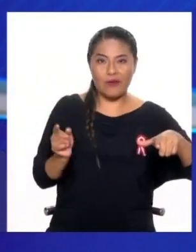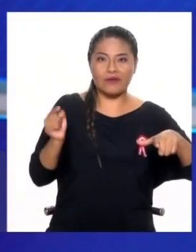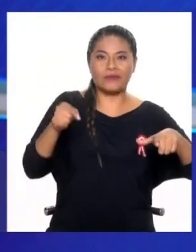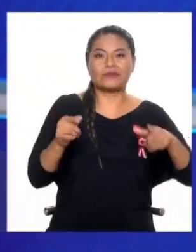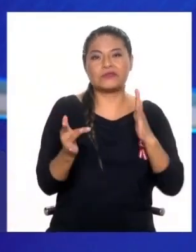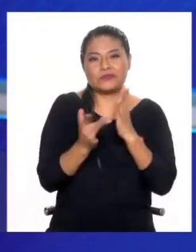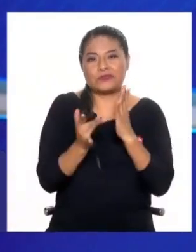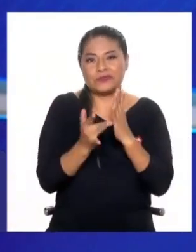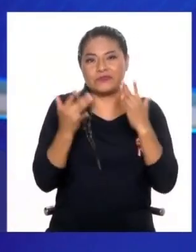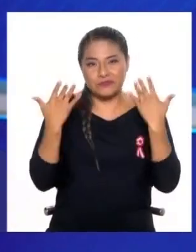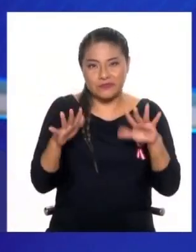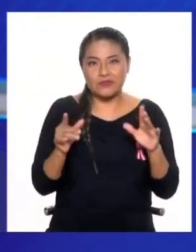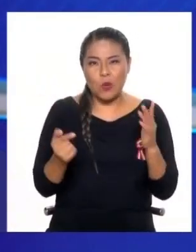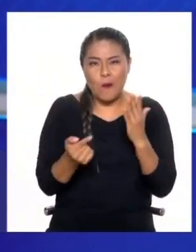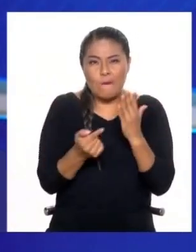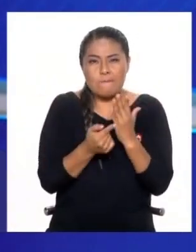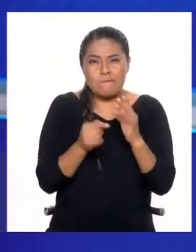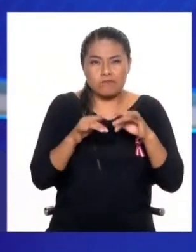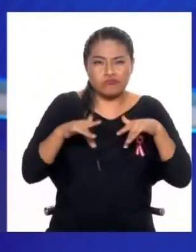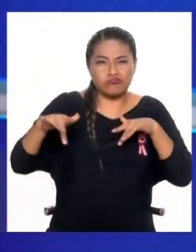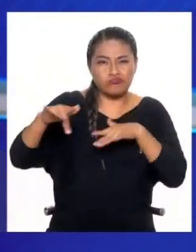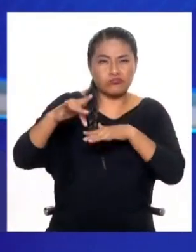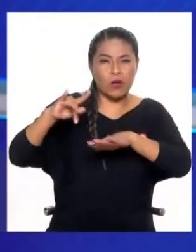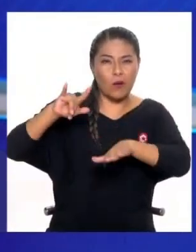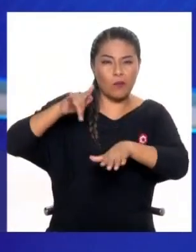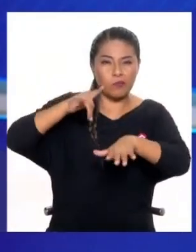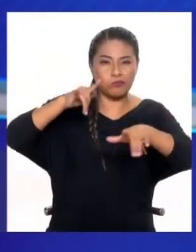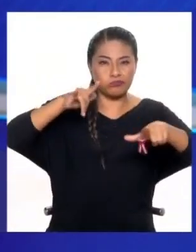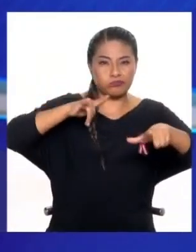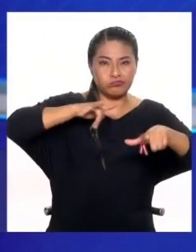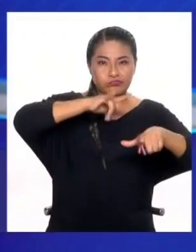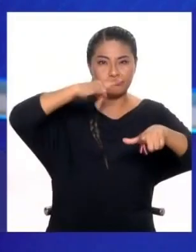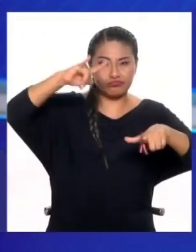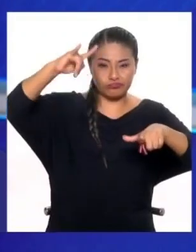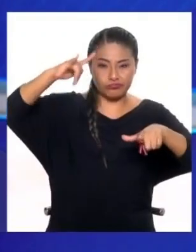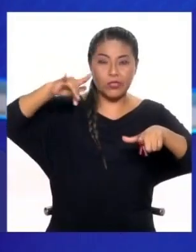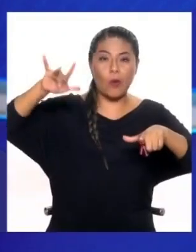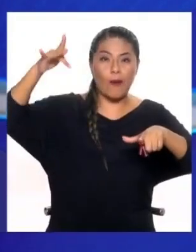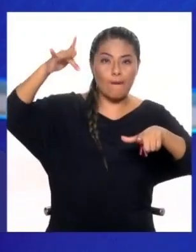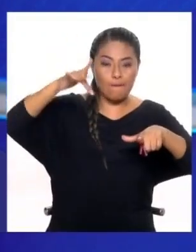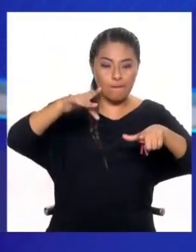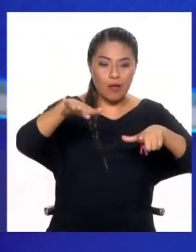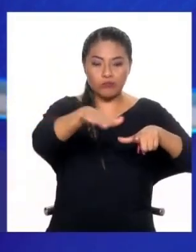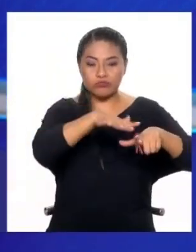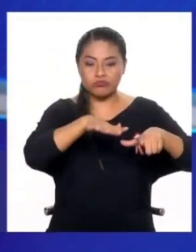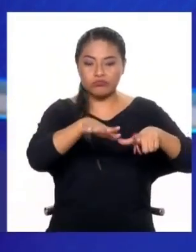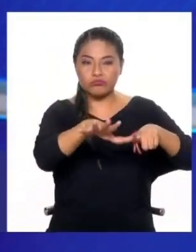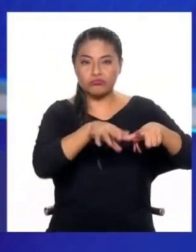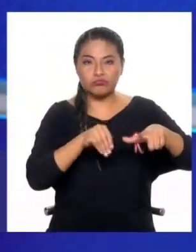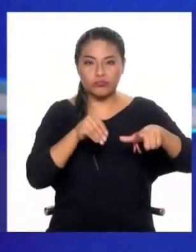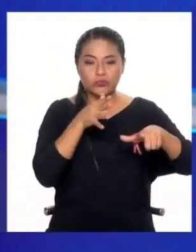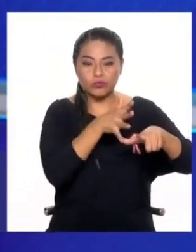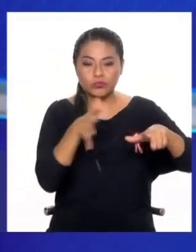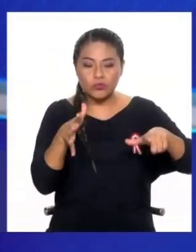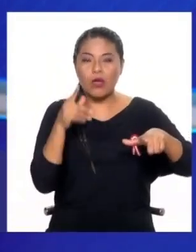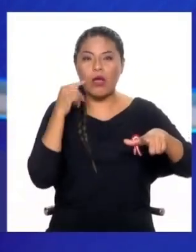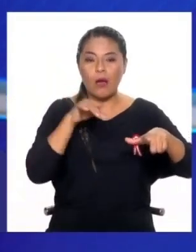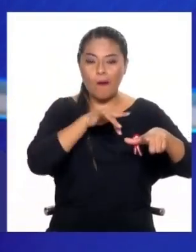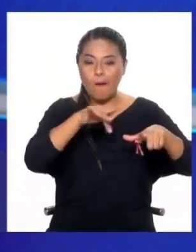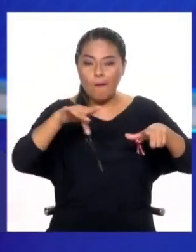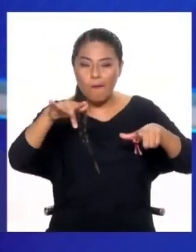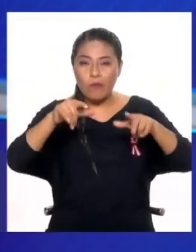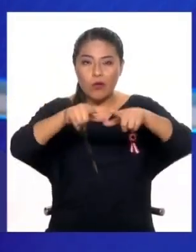se soportan en, obviamente, imágenes satelitales y se actualizan de manera periódica. Si yo no conozco